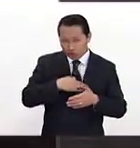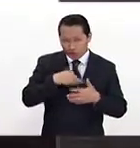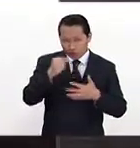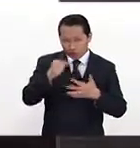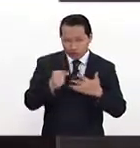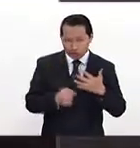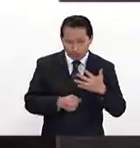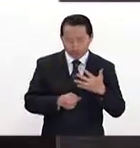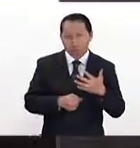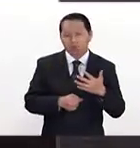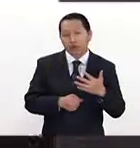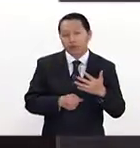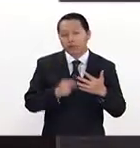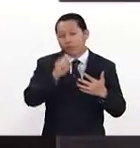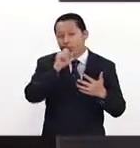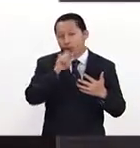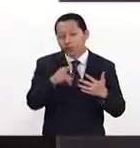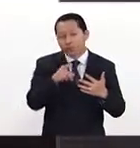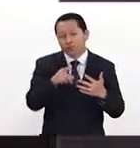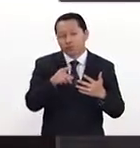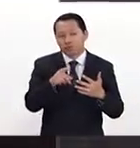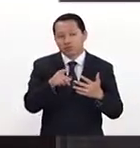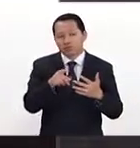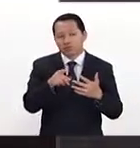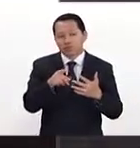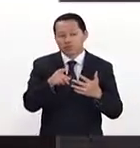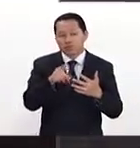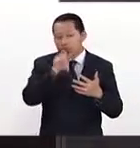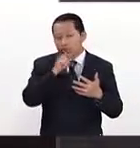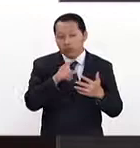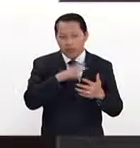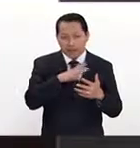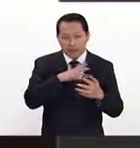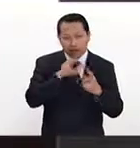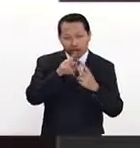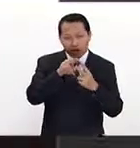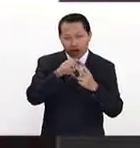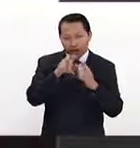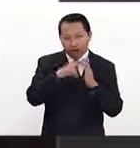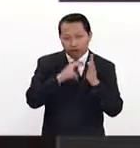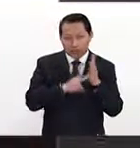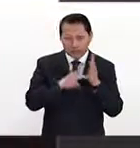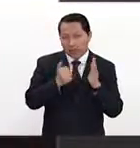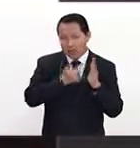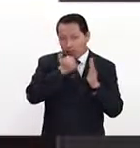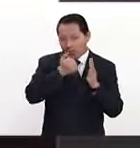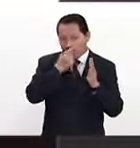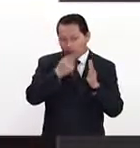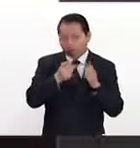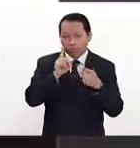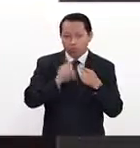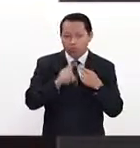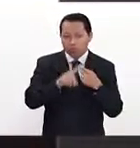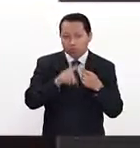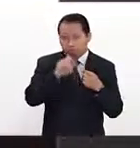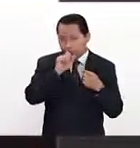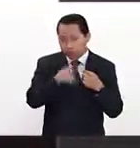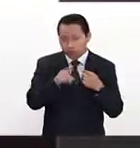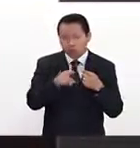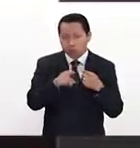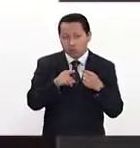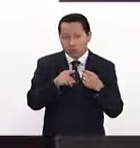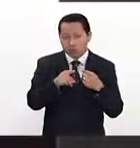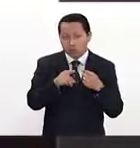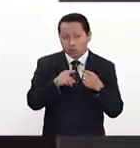esta no resuelve. Solo hay dos reglas que yo les digo a mis alumnos. Si no